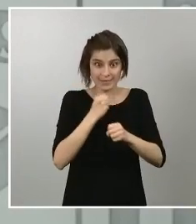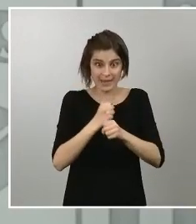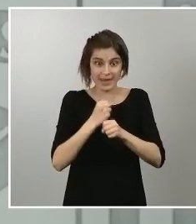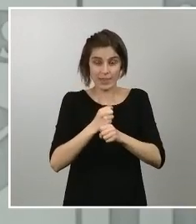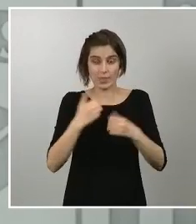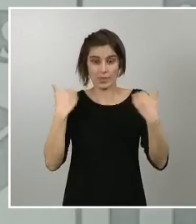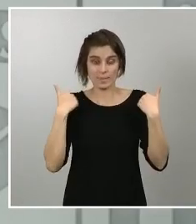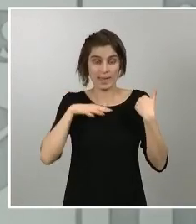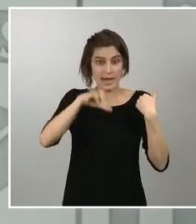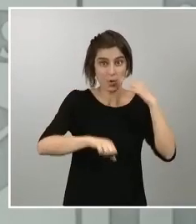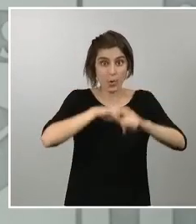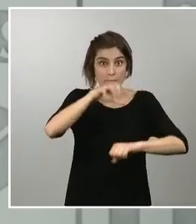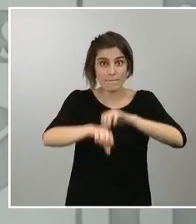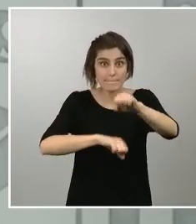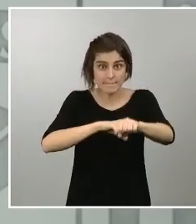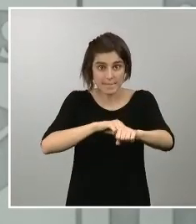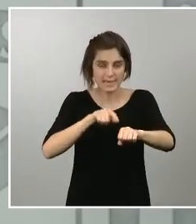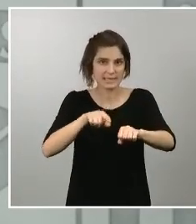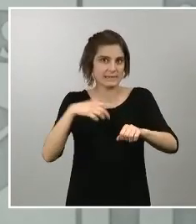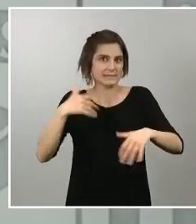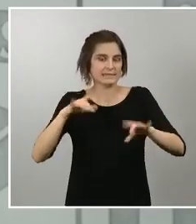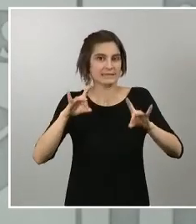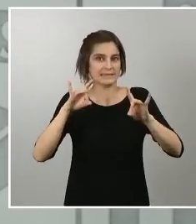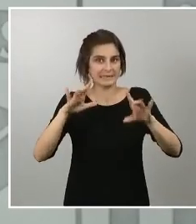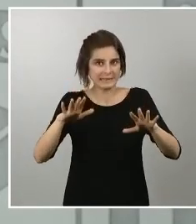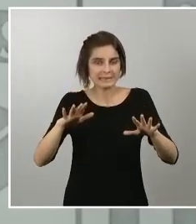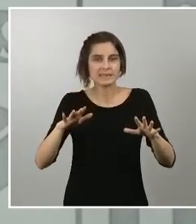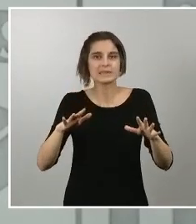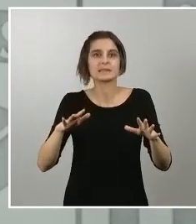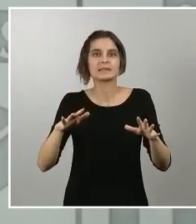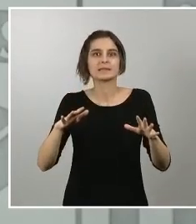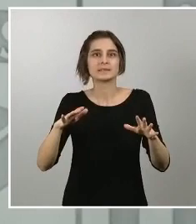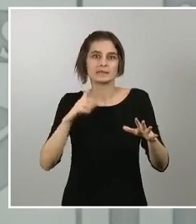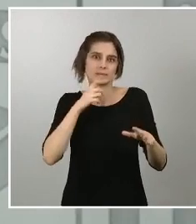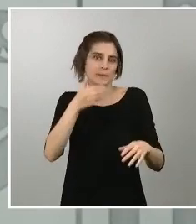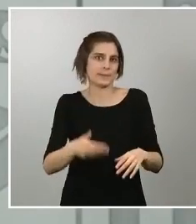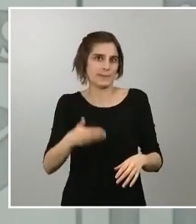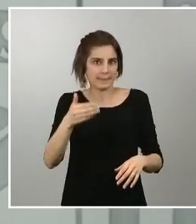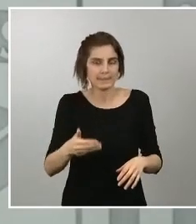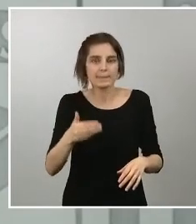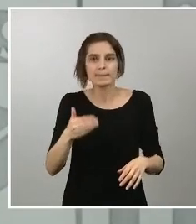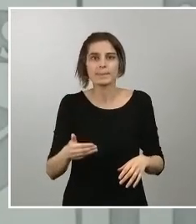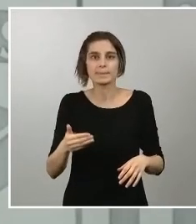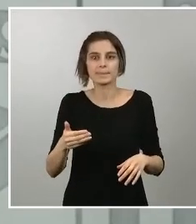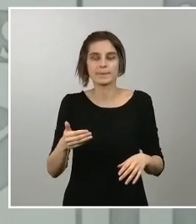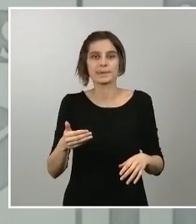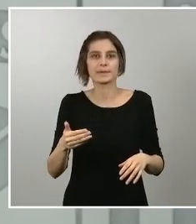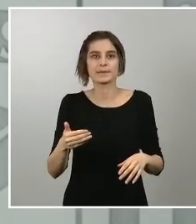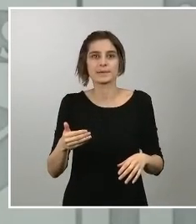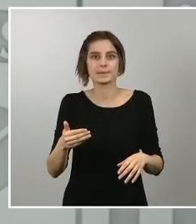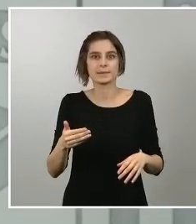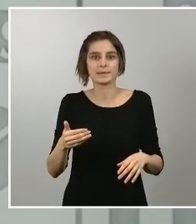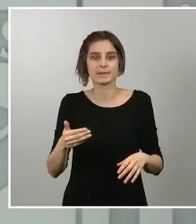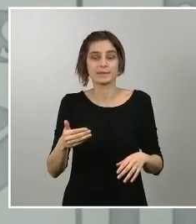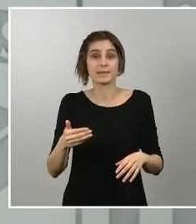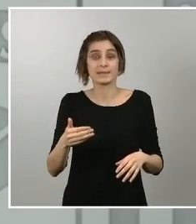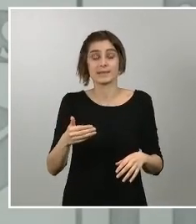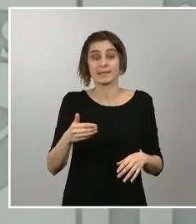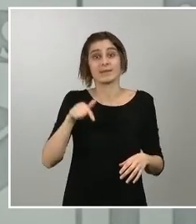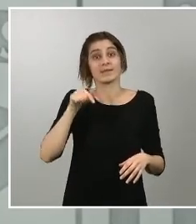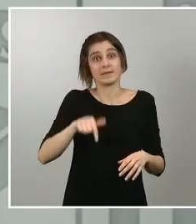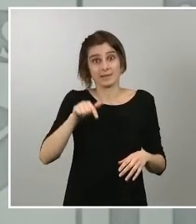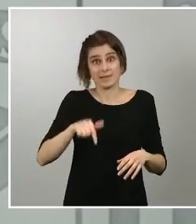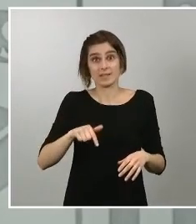ha convertido en un elemento crítico por tanto en un elemento esencial toda esa tarea ya la venía desarrollando la Administración Pública